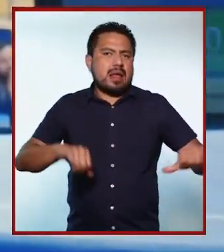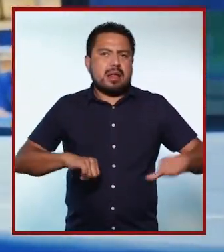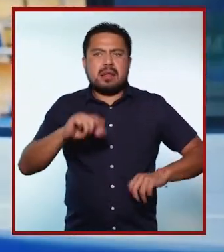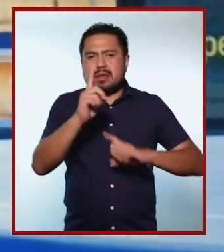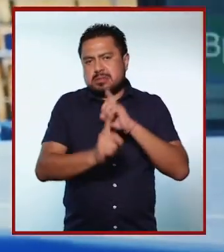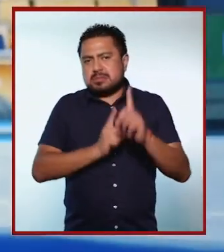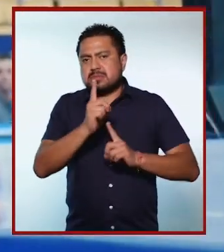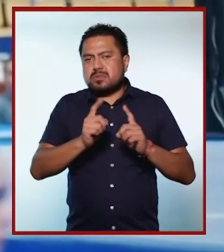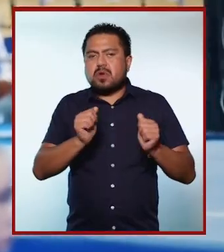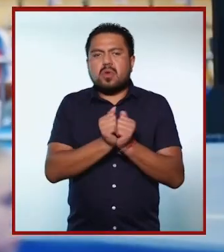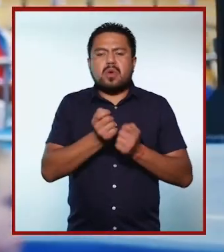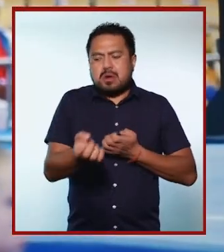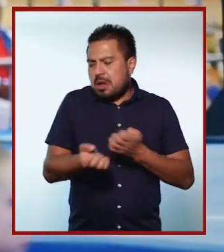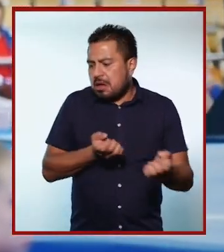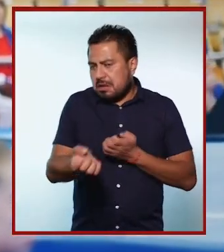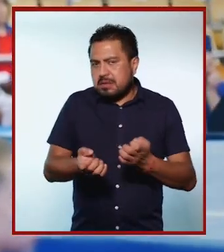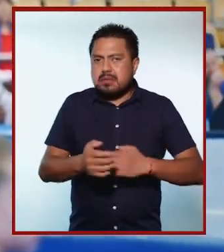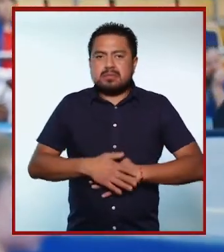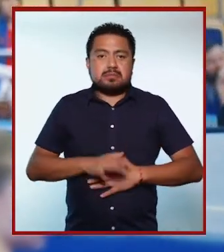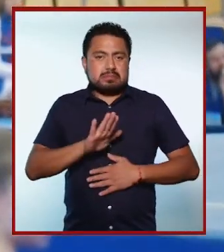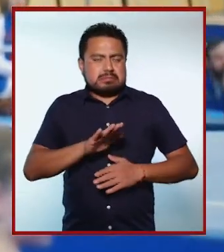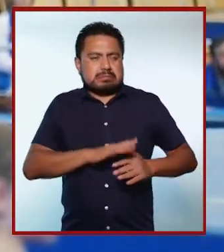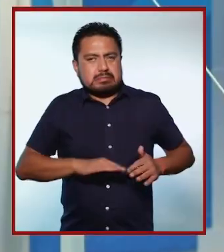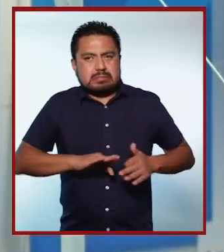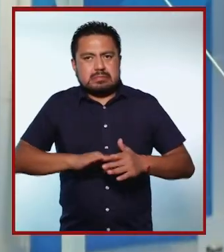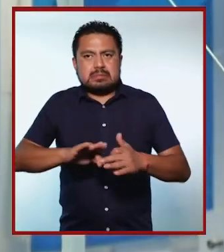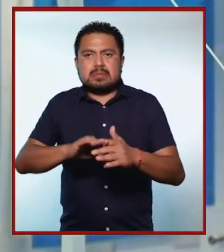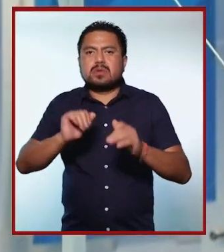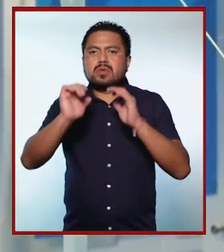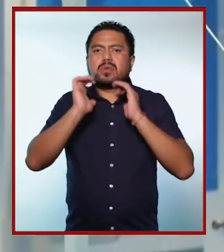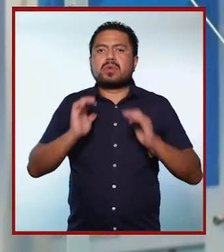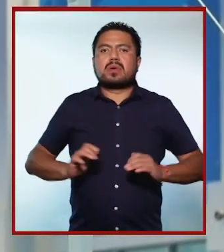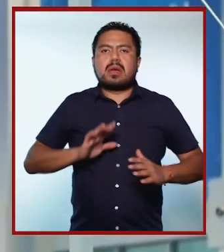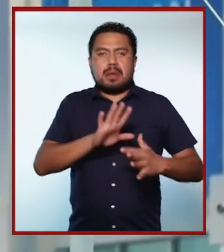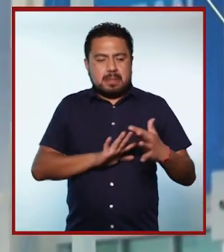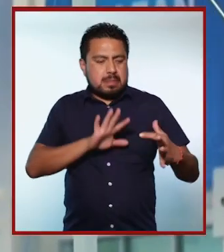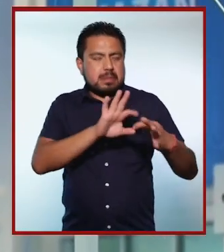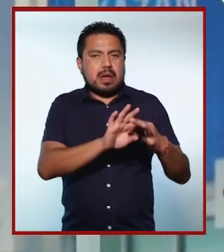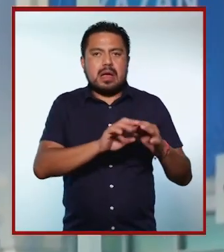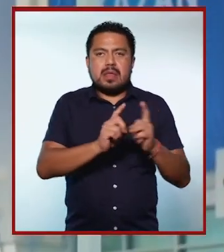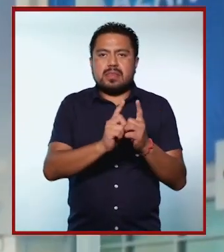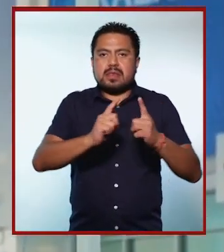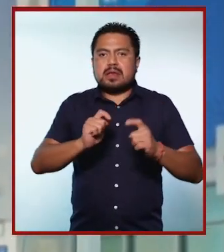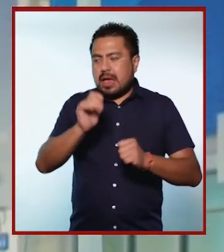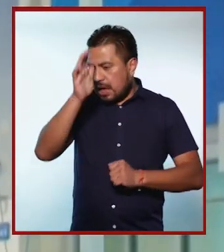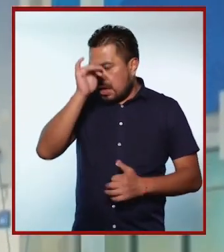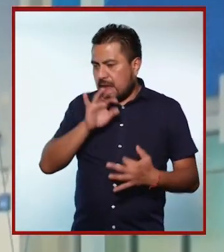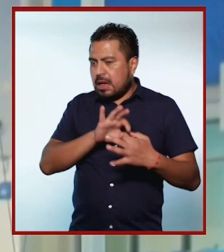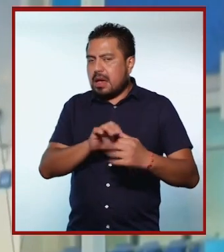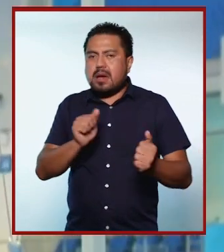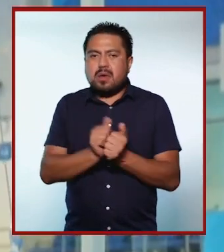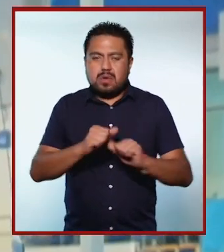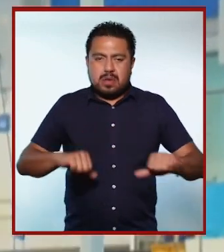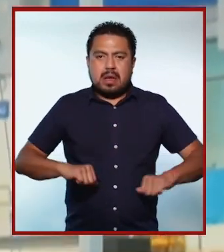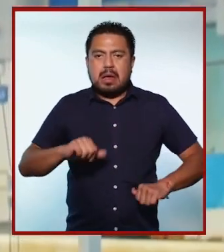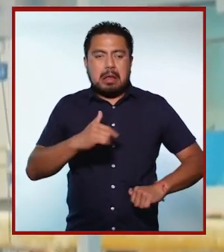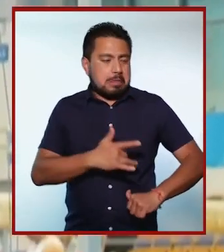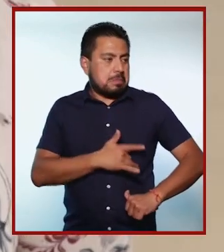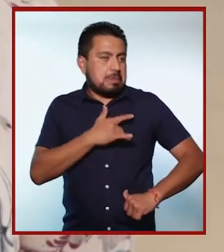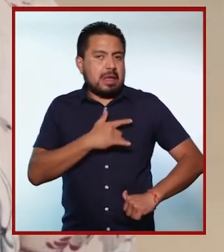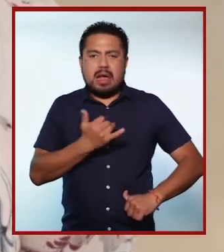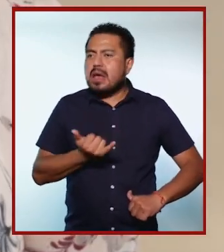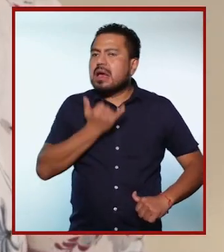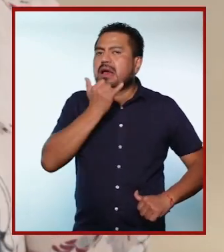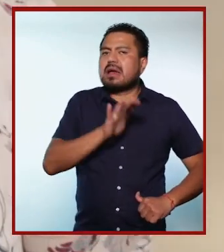cualquier actividad deportiva, con el entrenamiento. Y la constancia, el cuerpo se adapta y se desarrolla de acuerdo con la actividad.